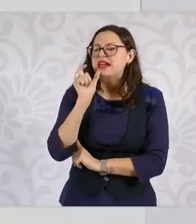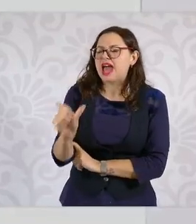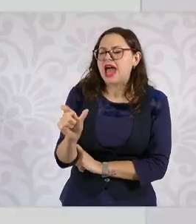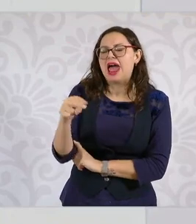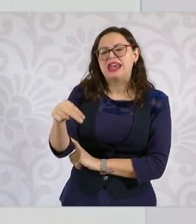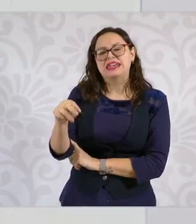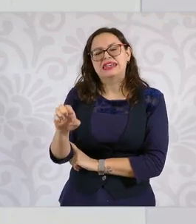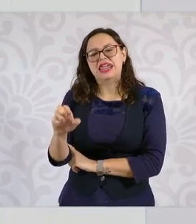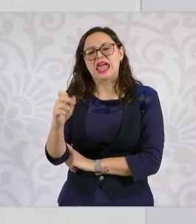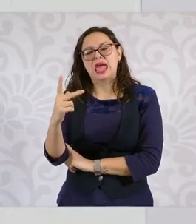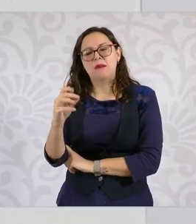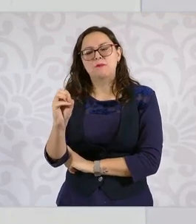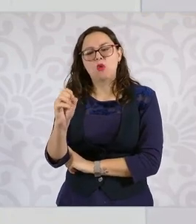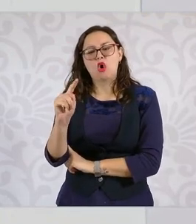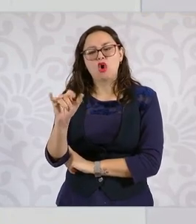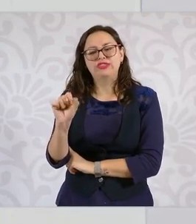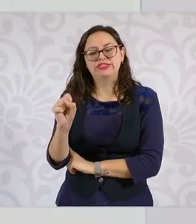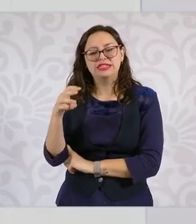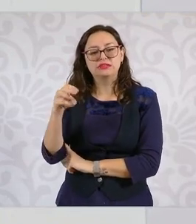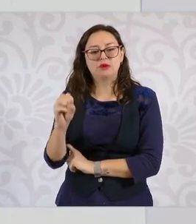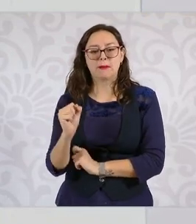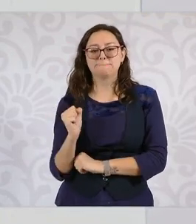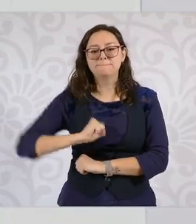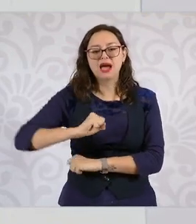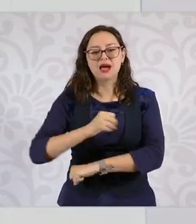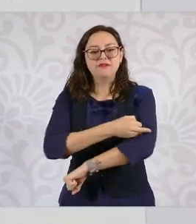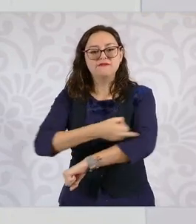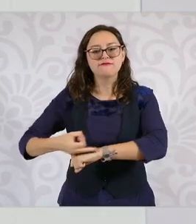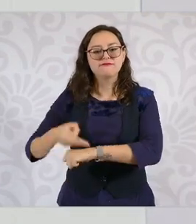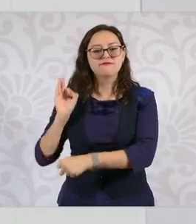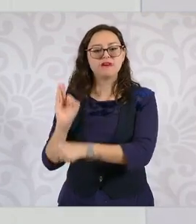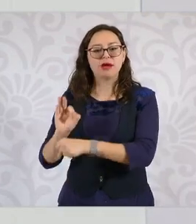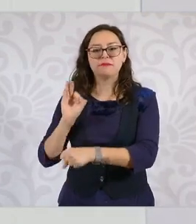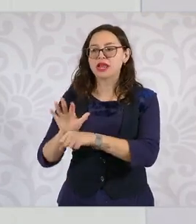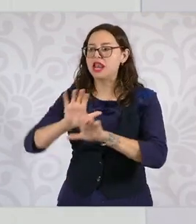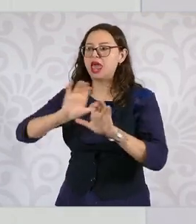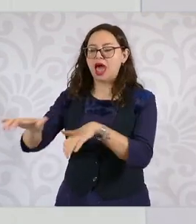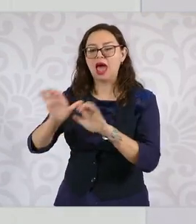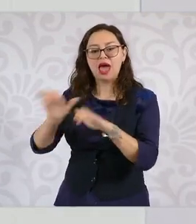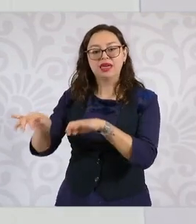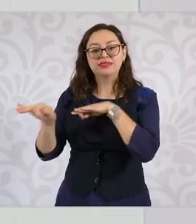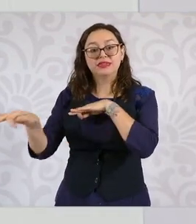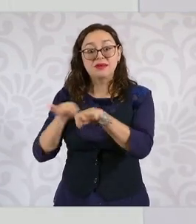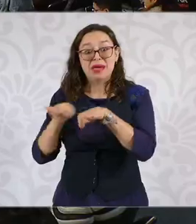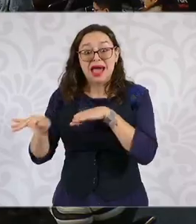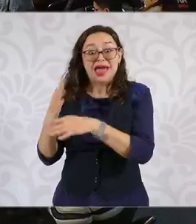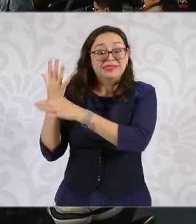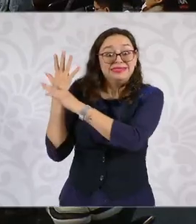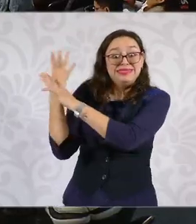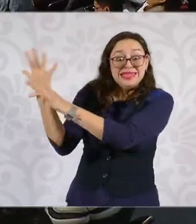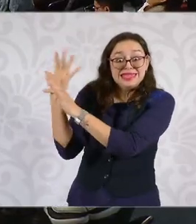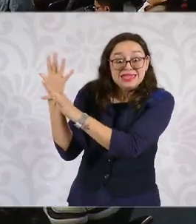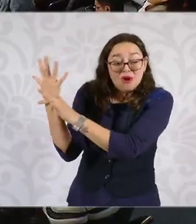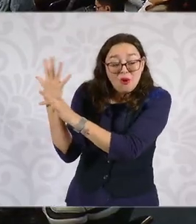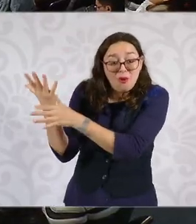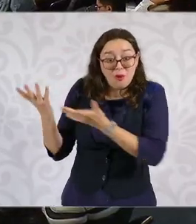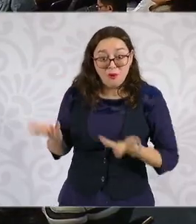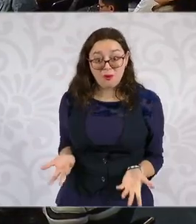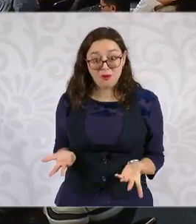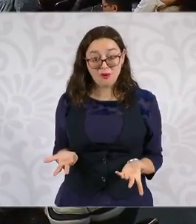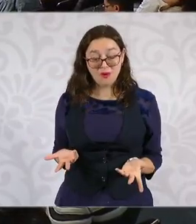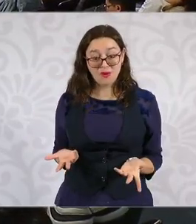directos trabajen en el Poder Judicial. Este es el informe de la ministra Piña